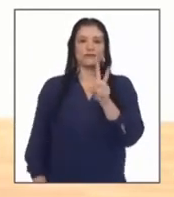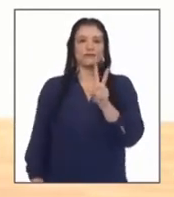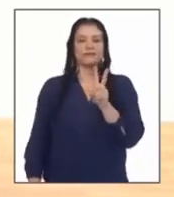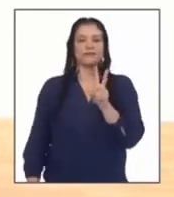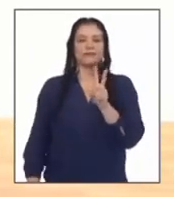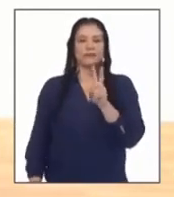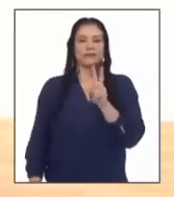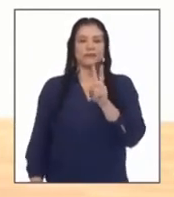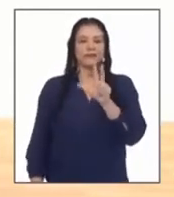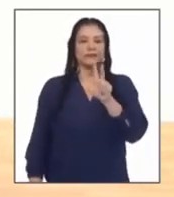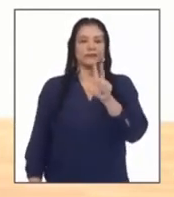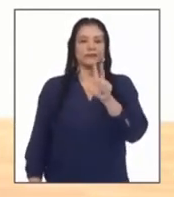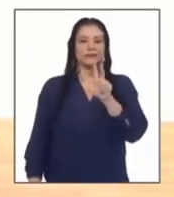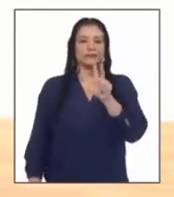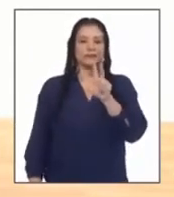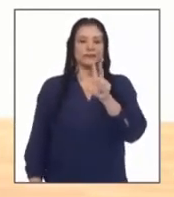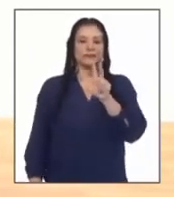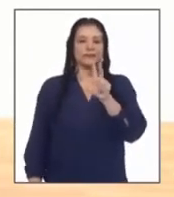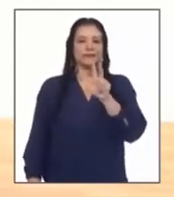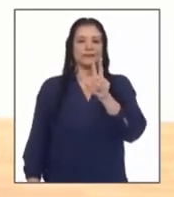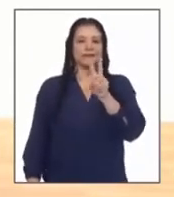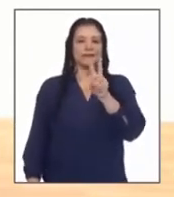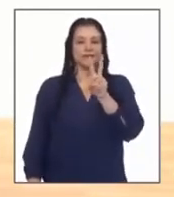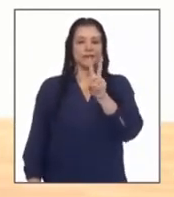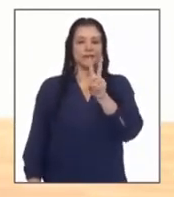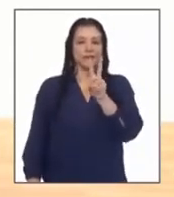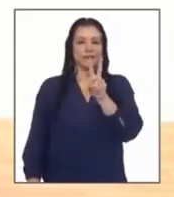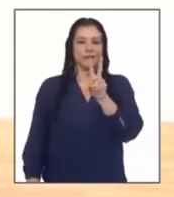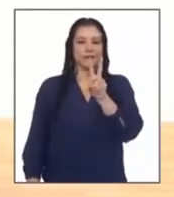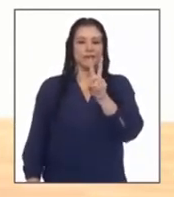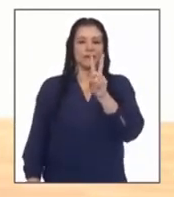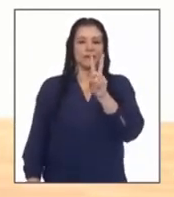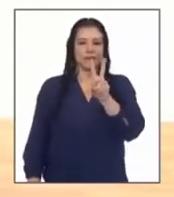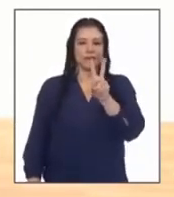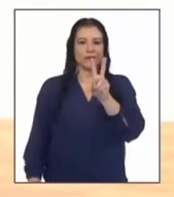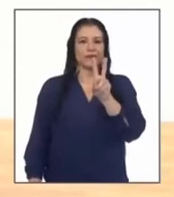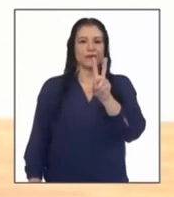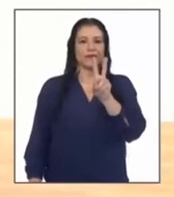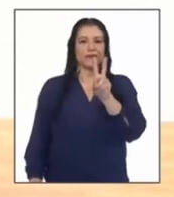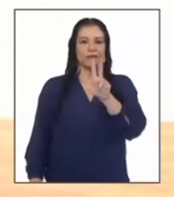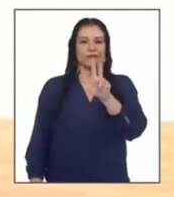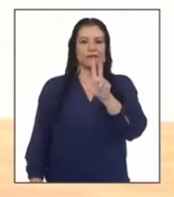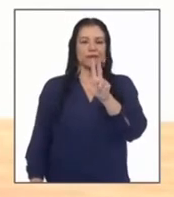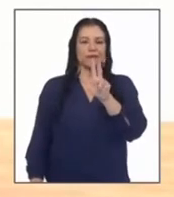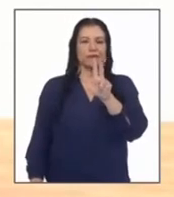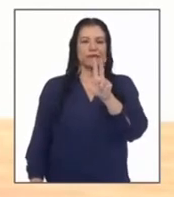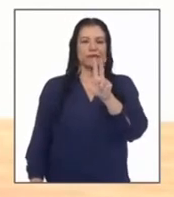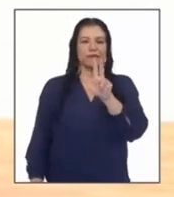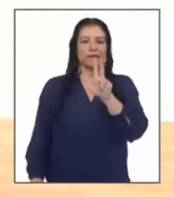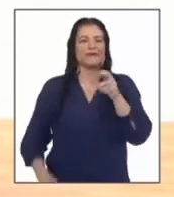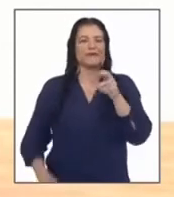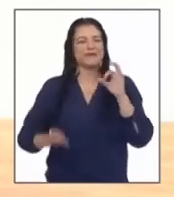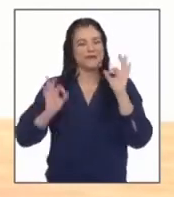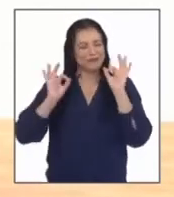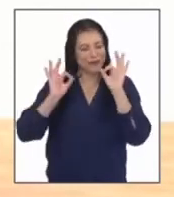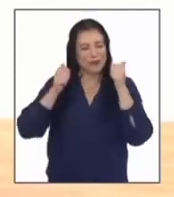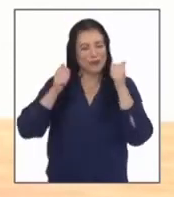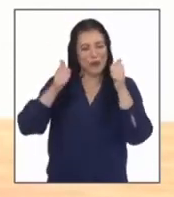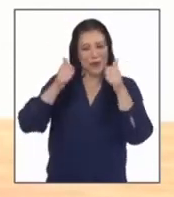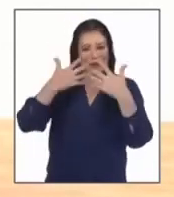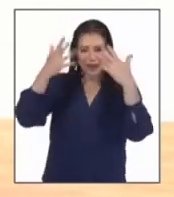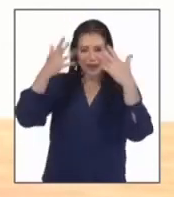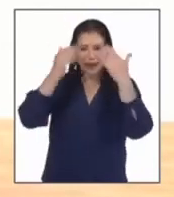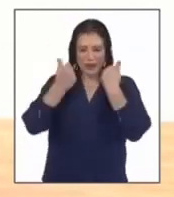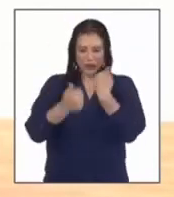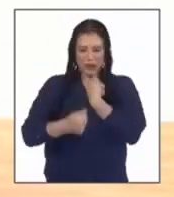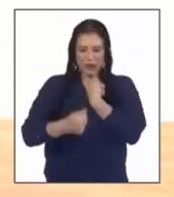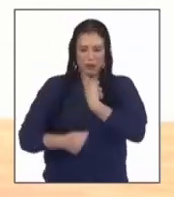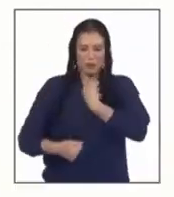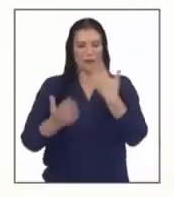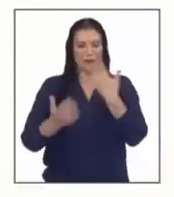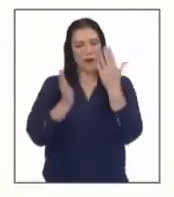2 3 2 2 3 3 3 3 3 3 3 4 4